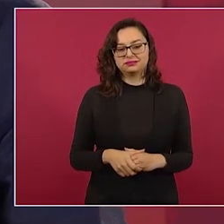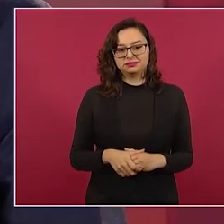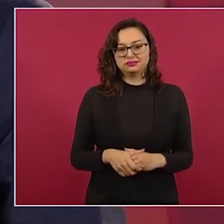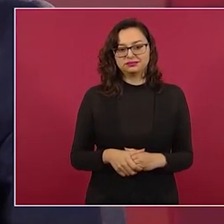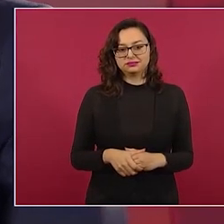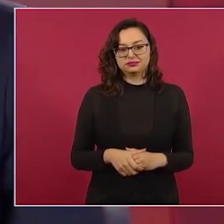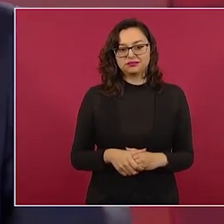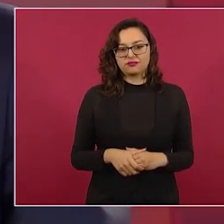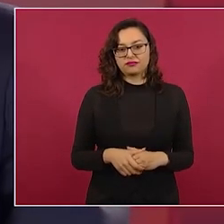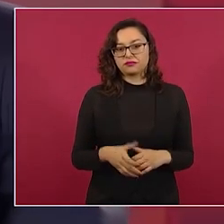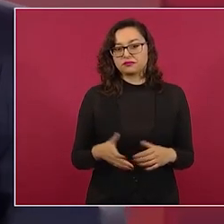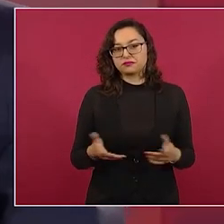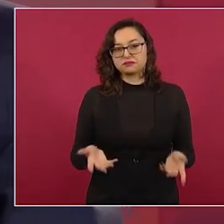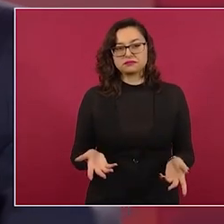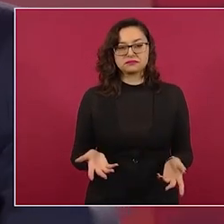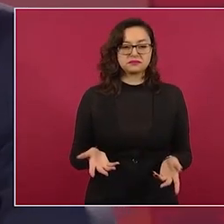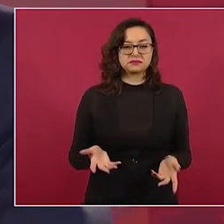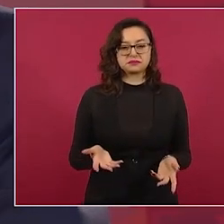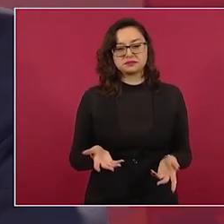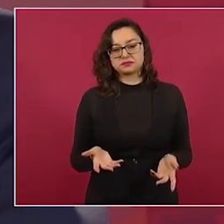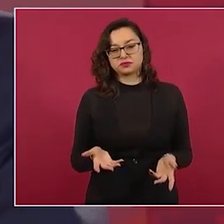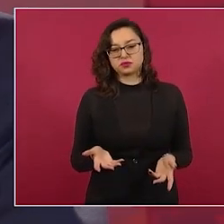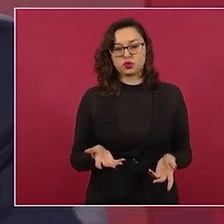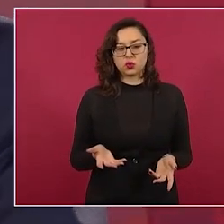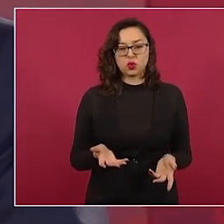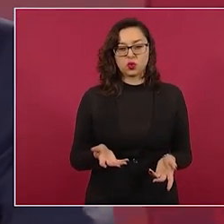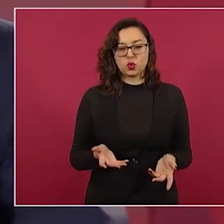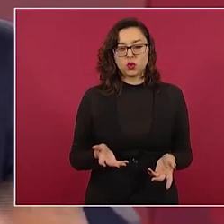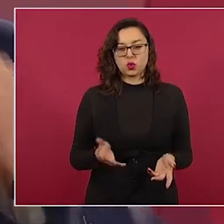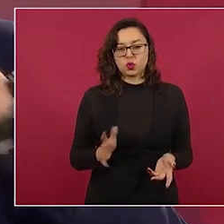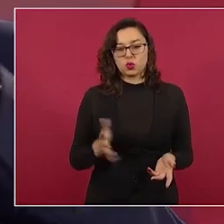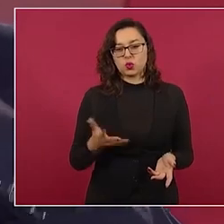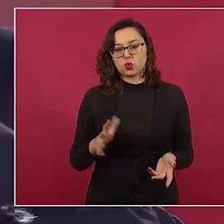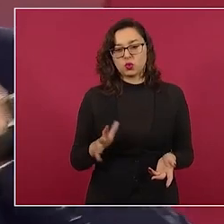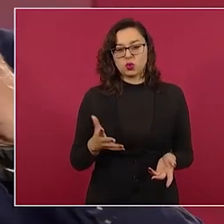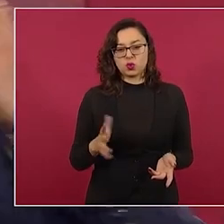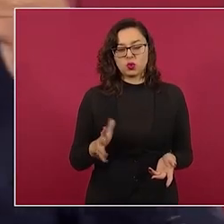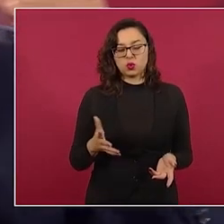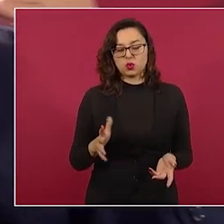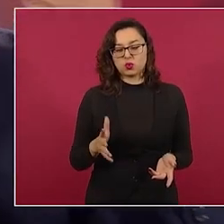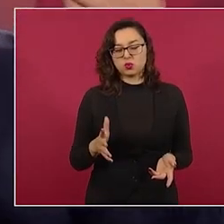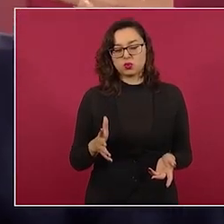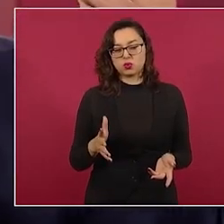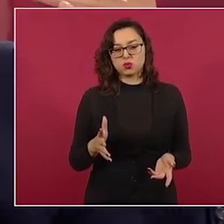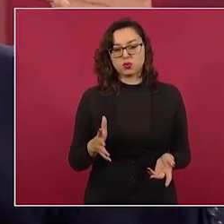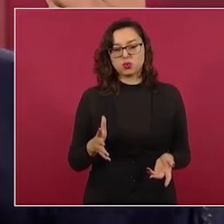de cuatro bueno vamos a ampliar ese margen